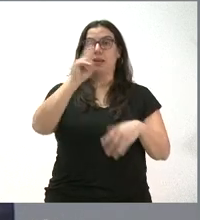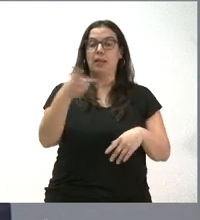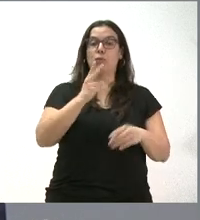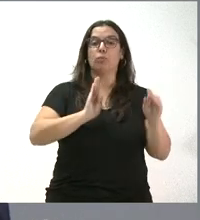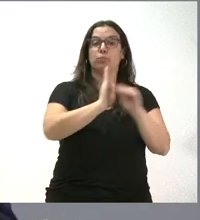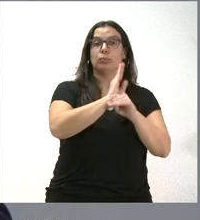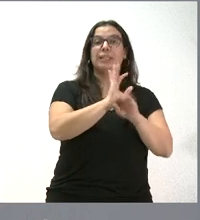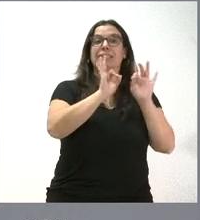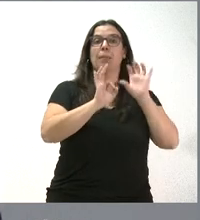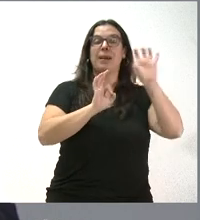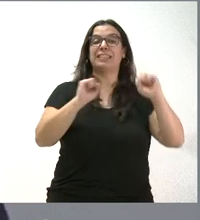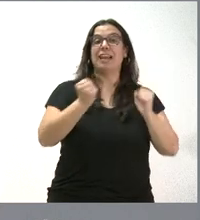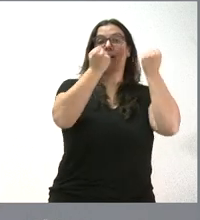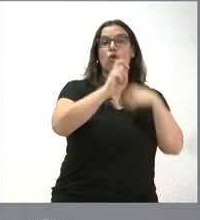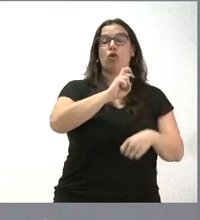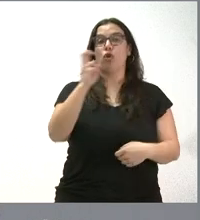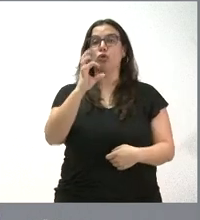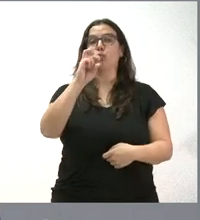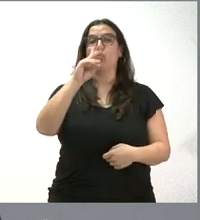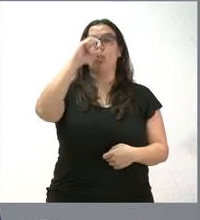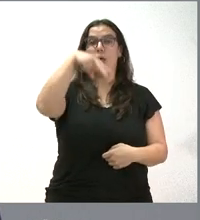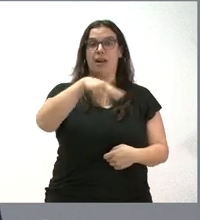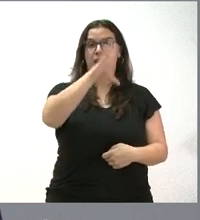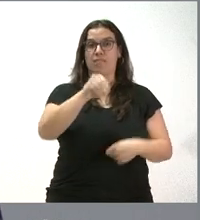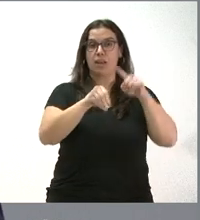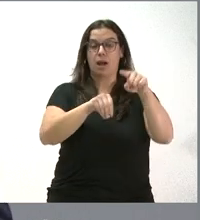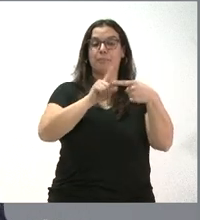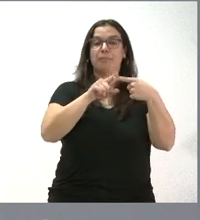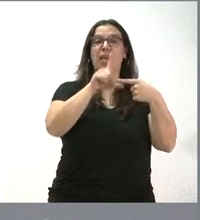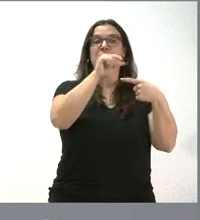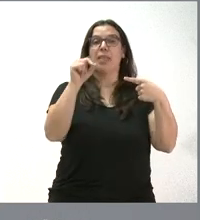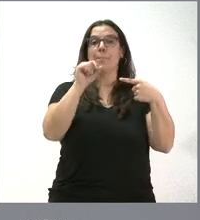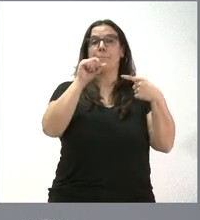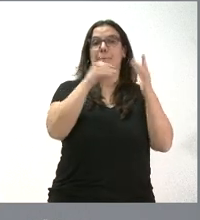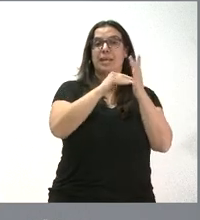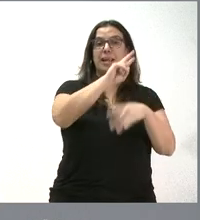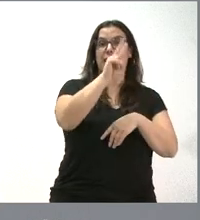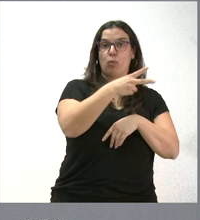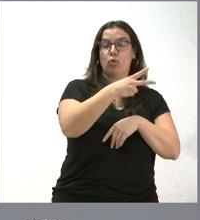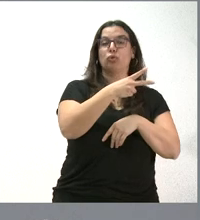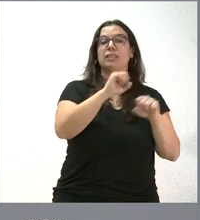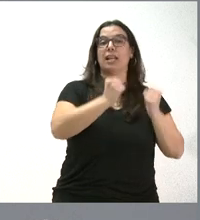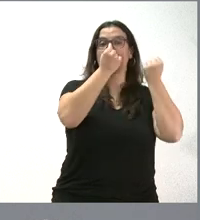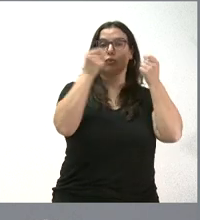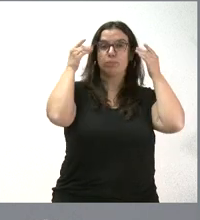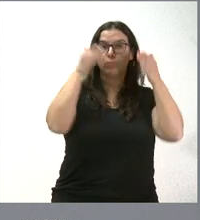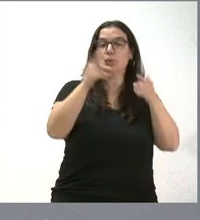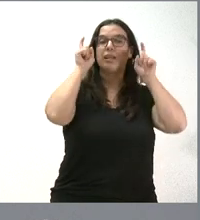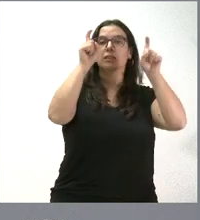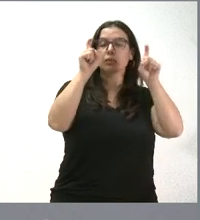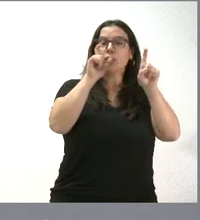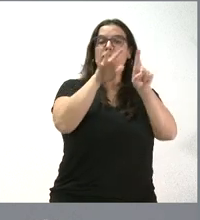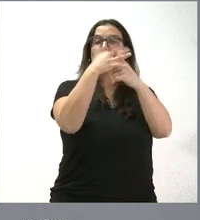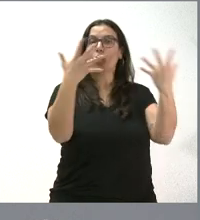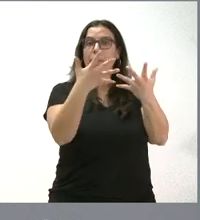en El Salvador y otra en Sudán. La de El Salvador se financiará con 100.000 euros. Y la intervención se dirige a la educación en situaciones de emergencia,